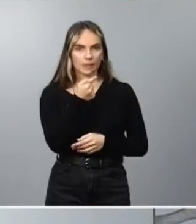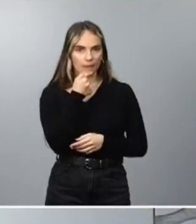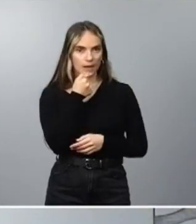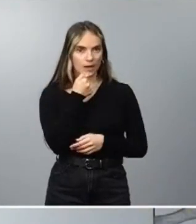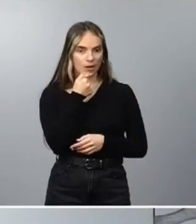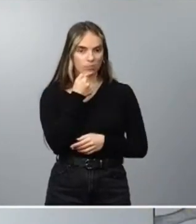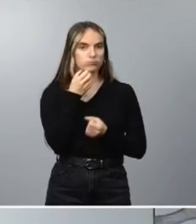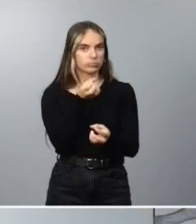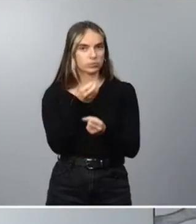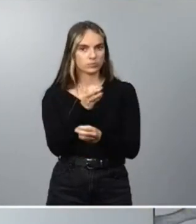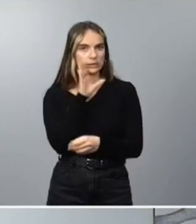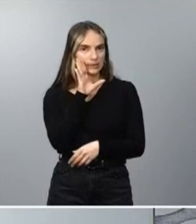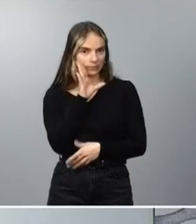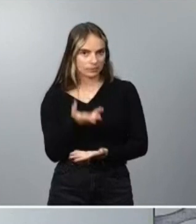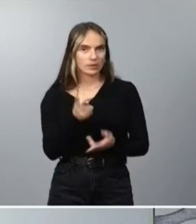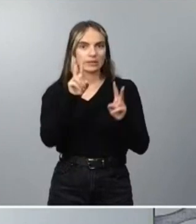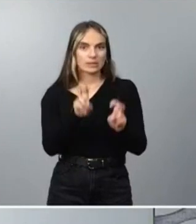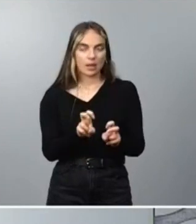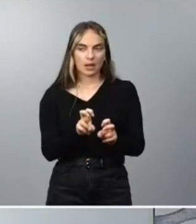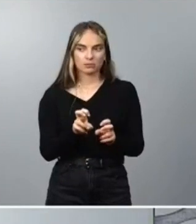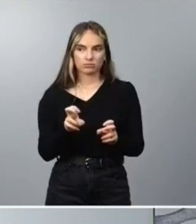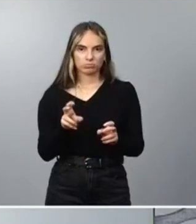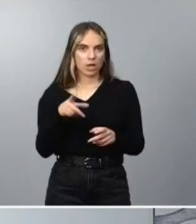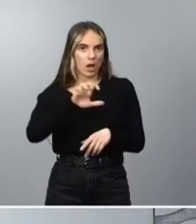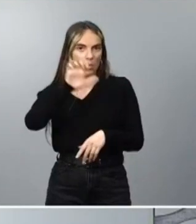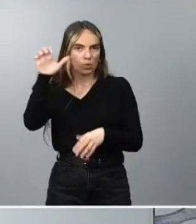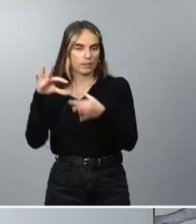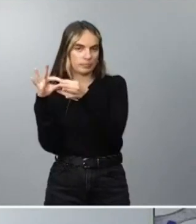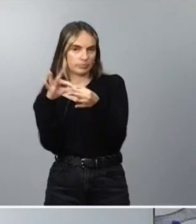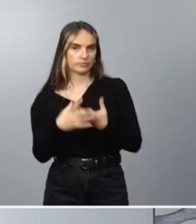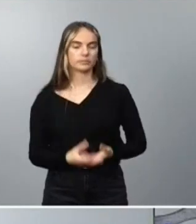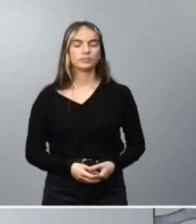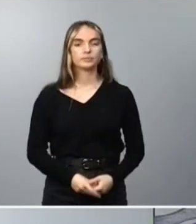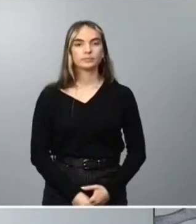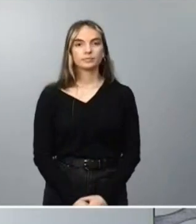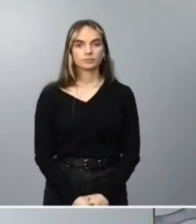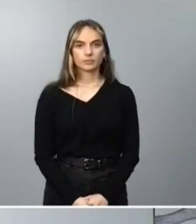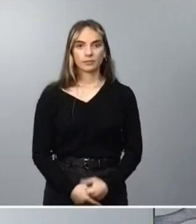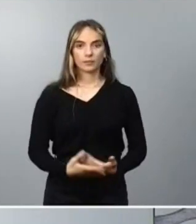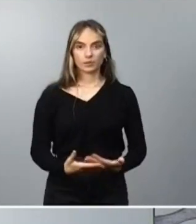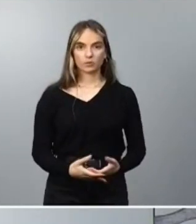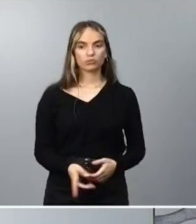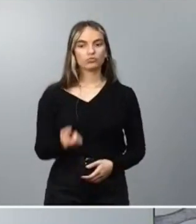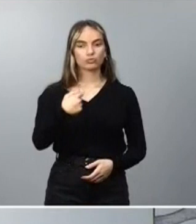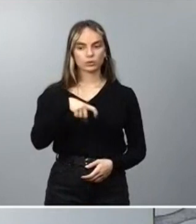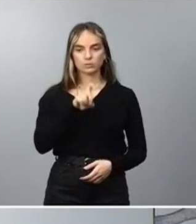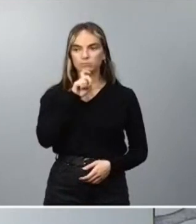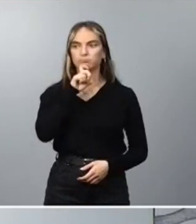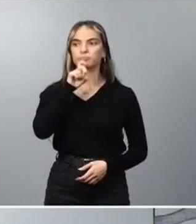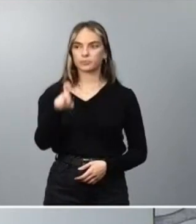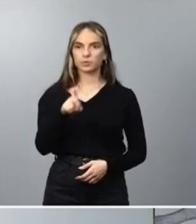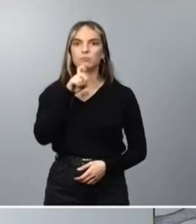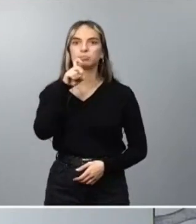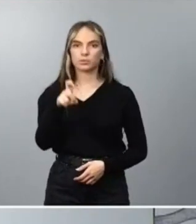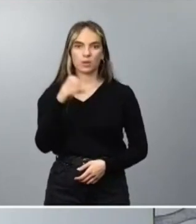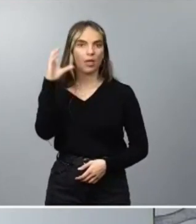con respecto a las instituciones europeas. Y parece mentira que después de reiterados avisos, no me refiero a los avisos